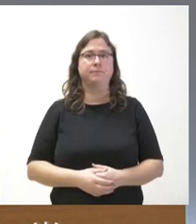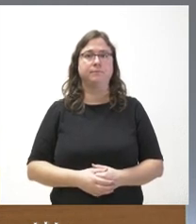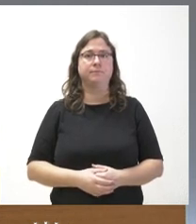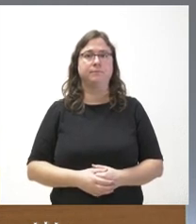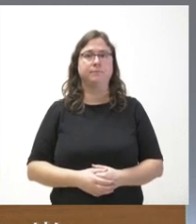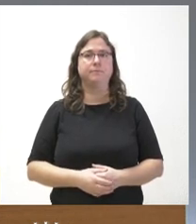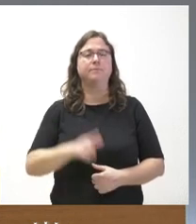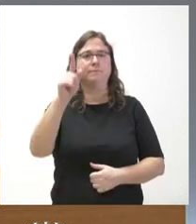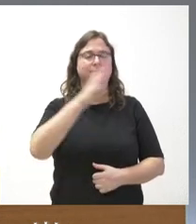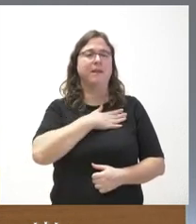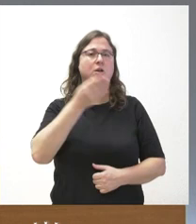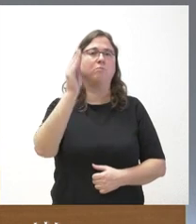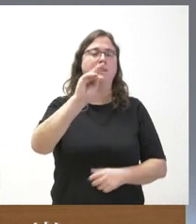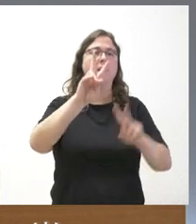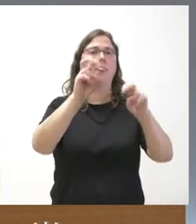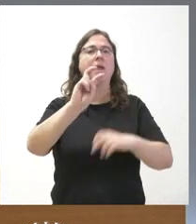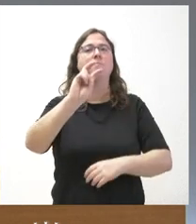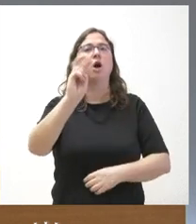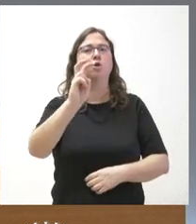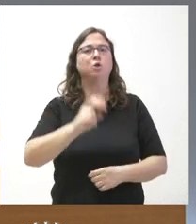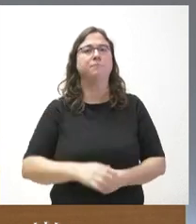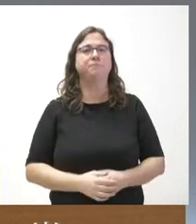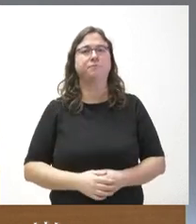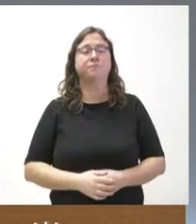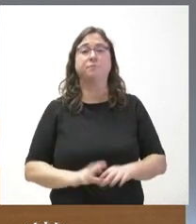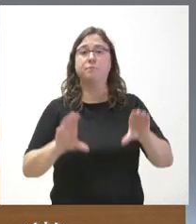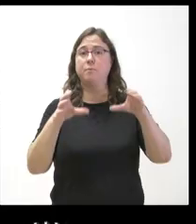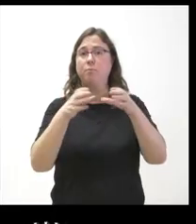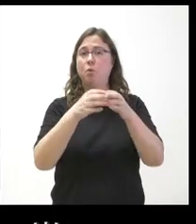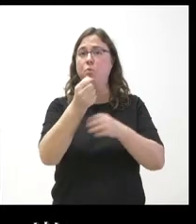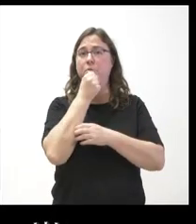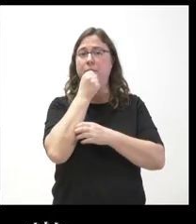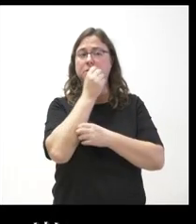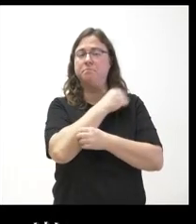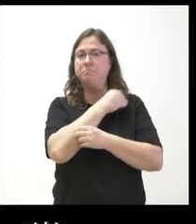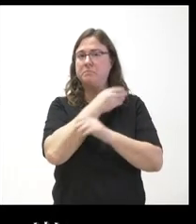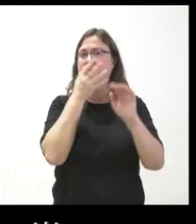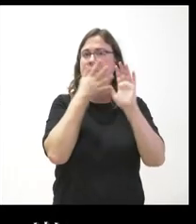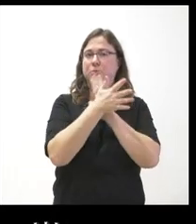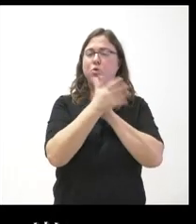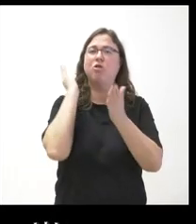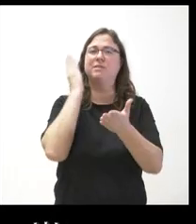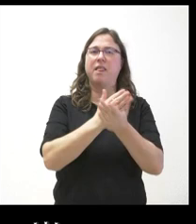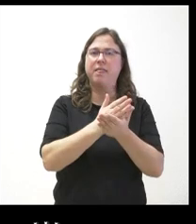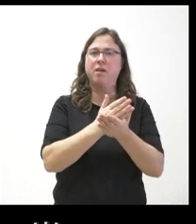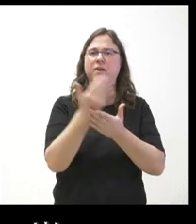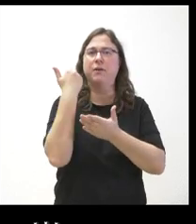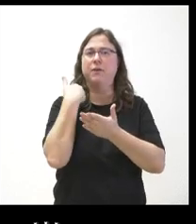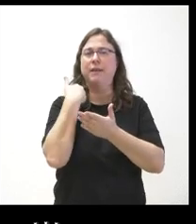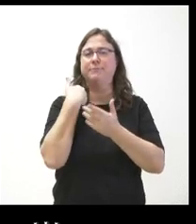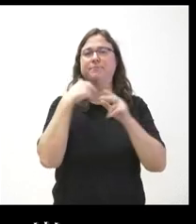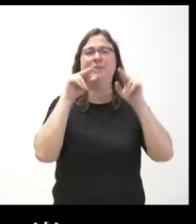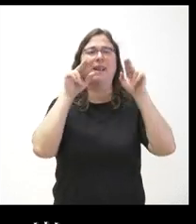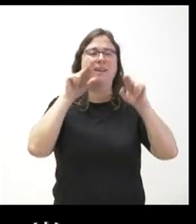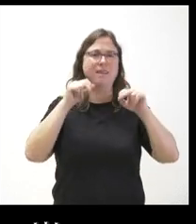si yo quería preguntarle por otra cuestión el Partido Socialista ha pedido explicaciones por unas sanciones que han recibido varias residencias de